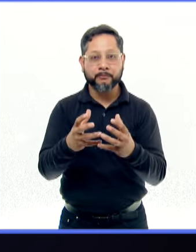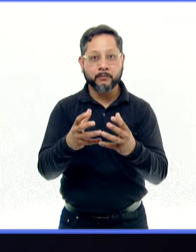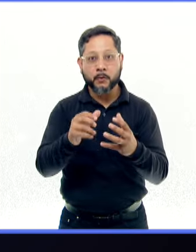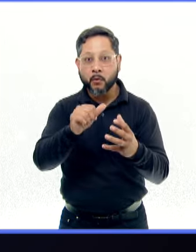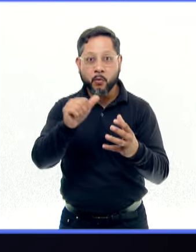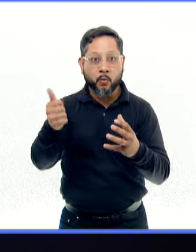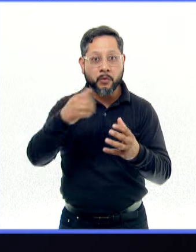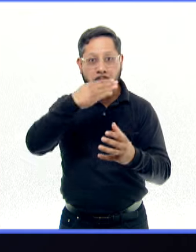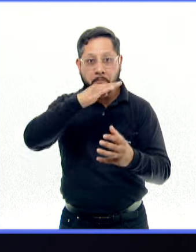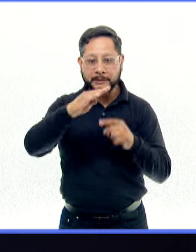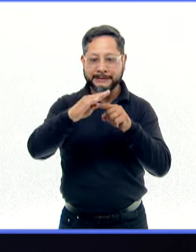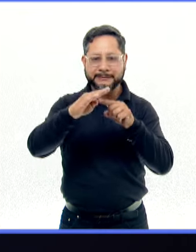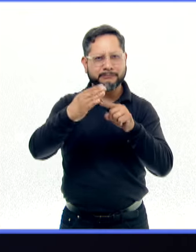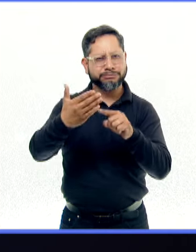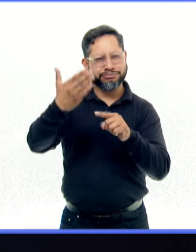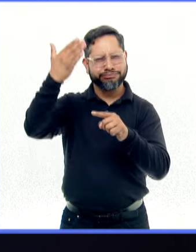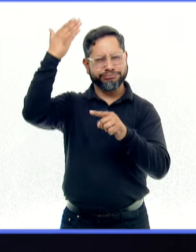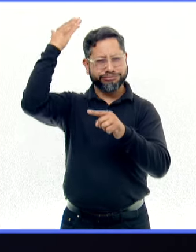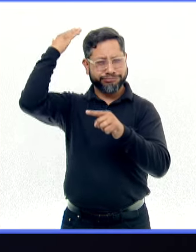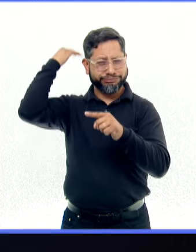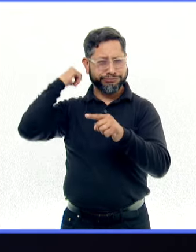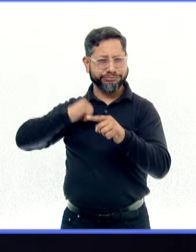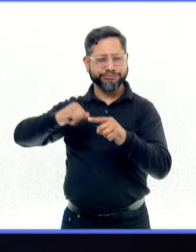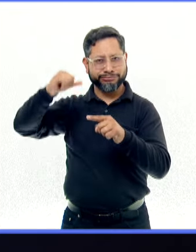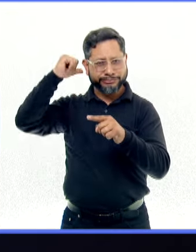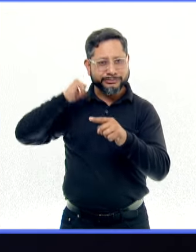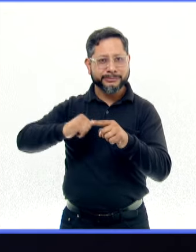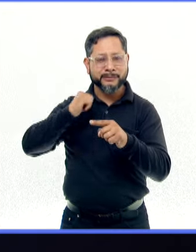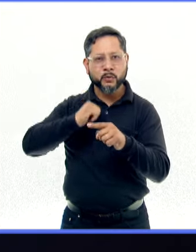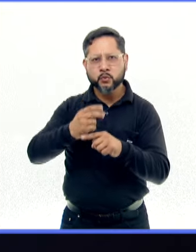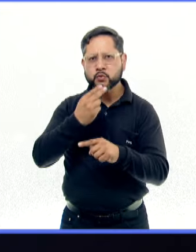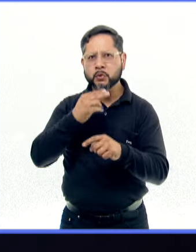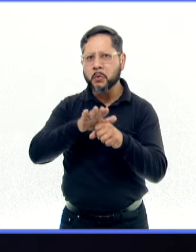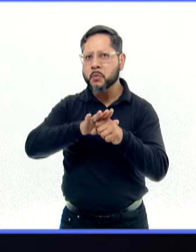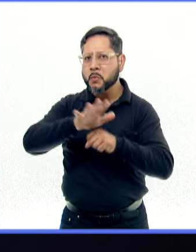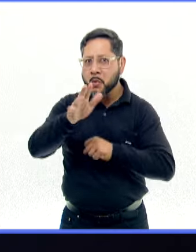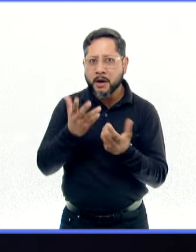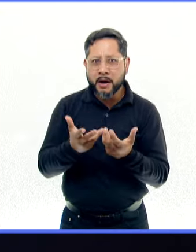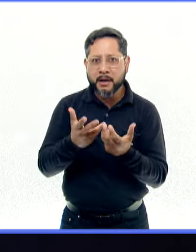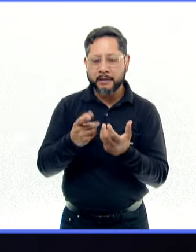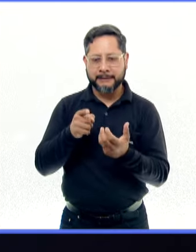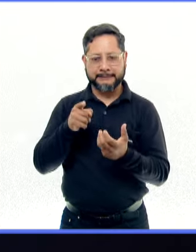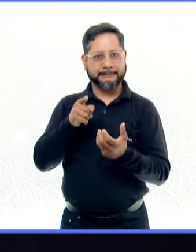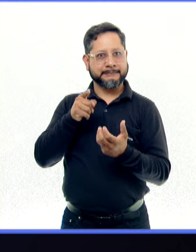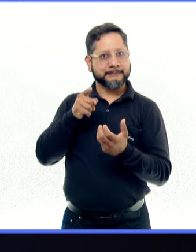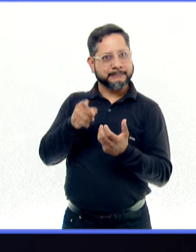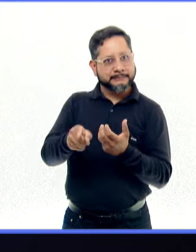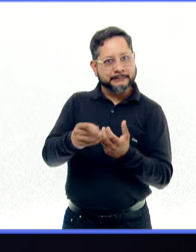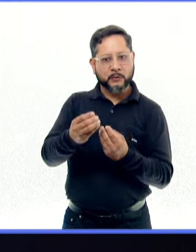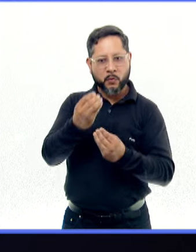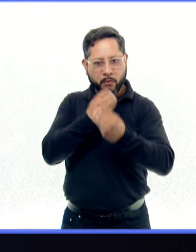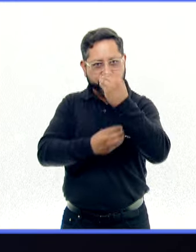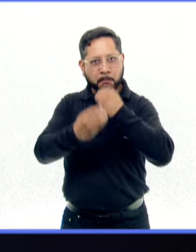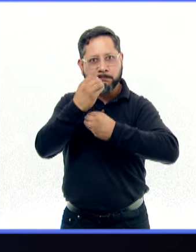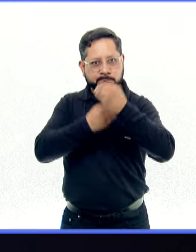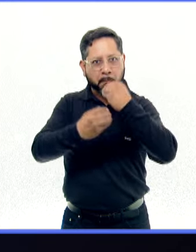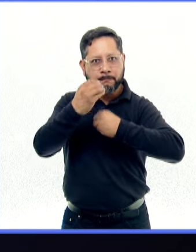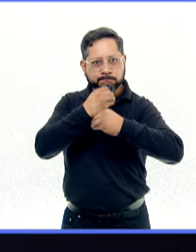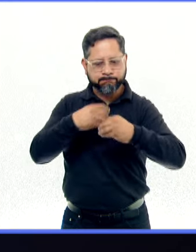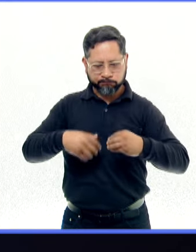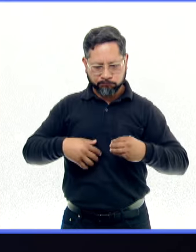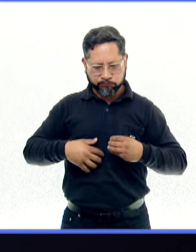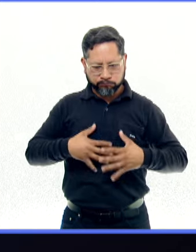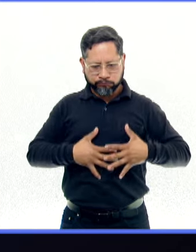gran aportación y ancestral técnica descubierta por nuestros antepasados para poder consumir y poder digerir los granos de maíz